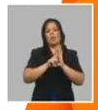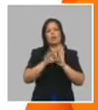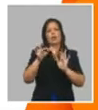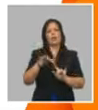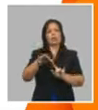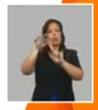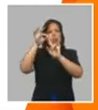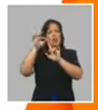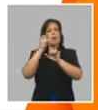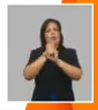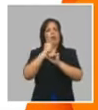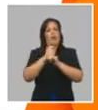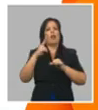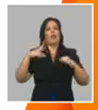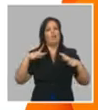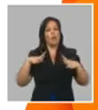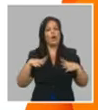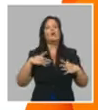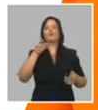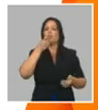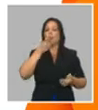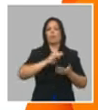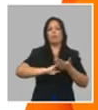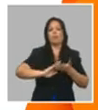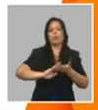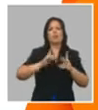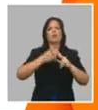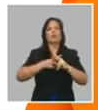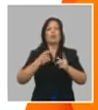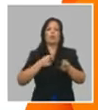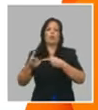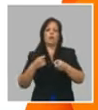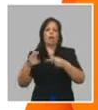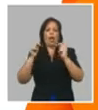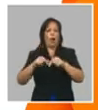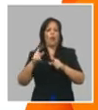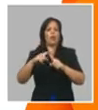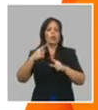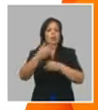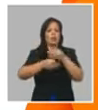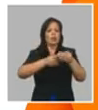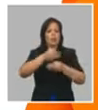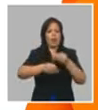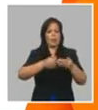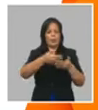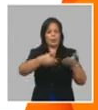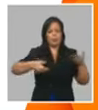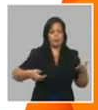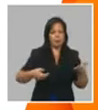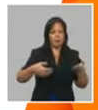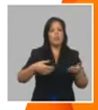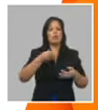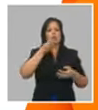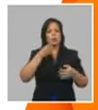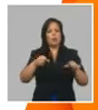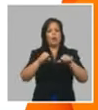todo para el verano, se emitirán. Y de paso, un comercial es un trámite que ya estamos haciendo en línea a través del sitio, del propio registro, que tampoco hay que